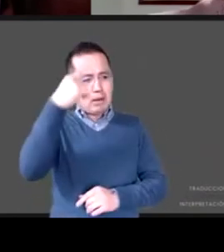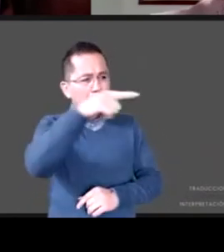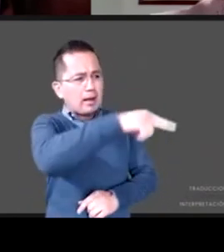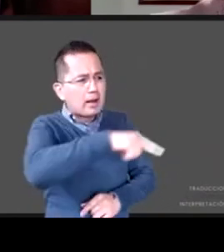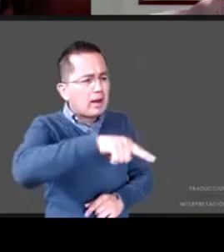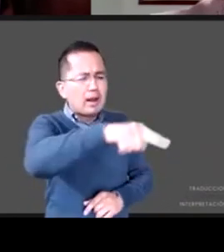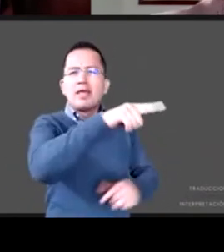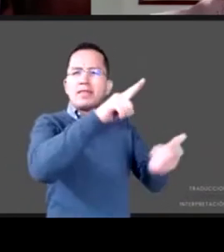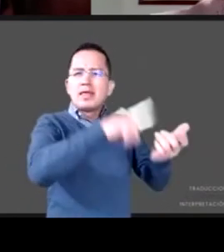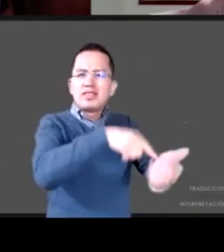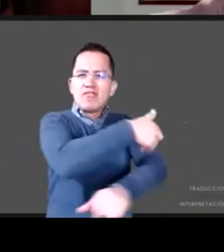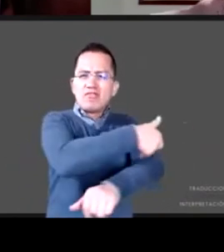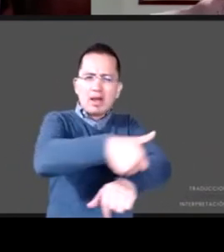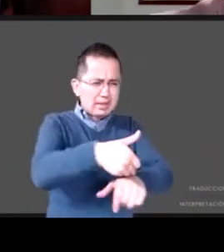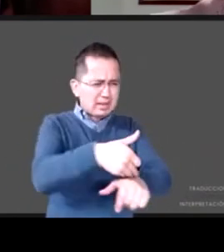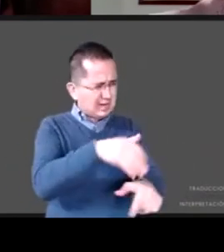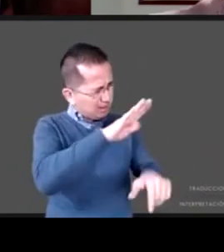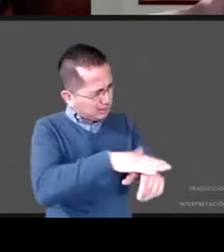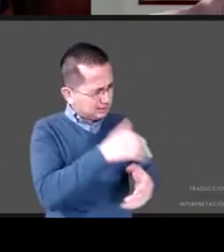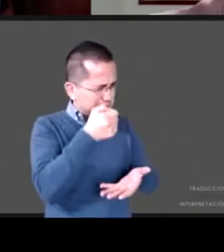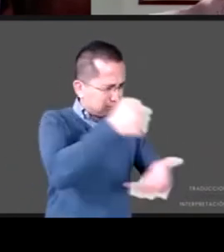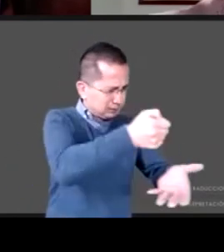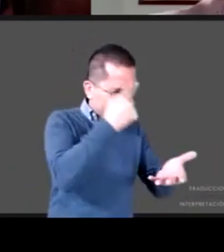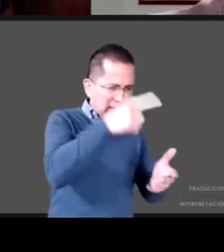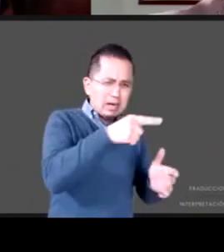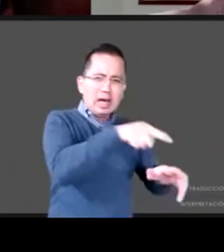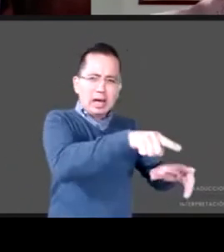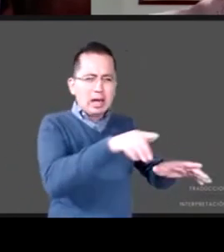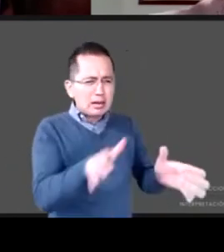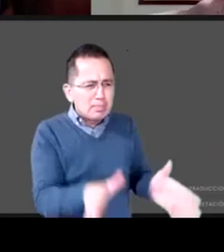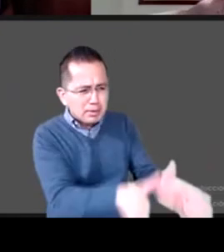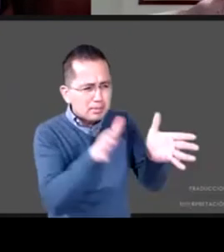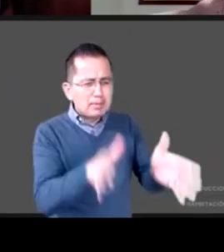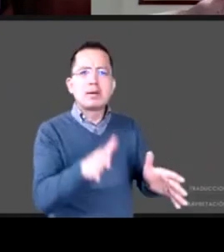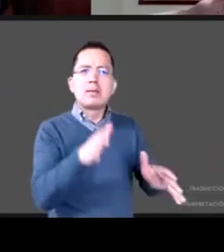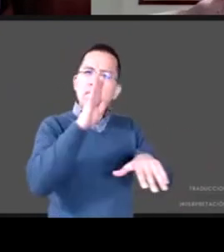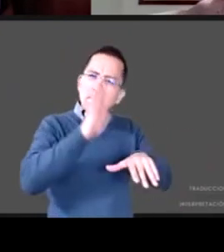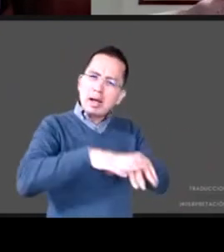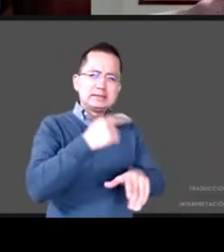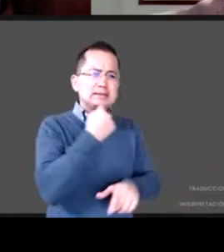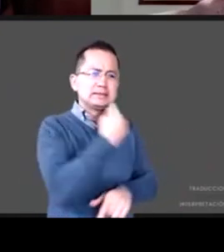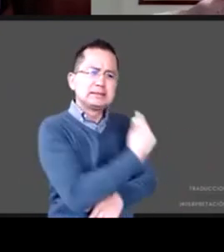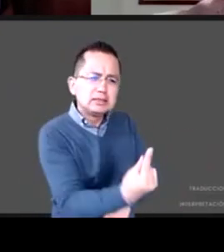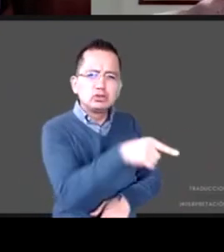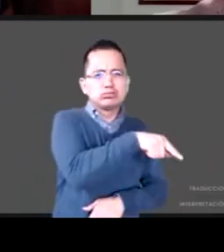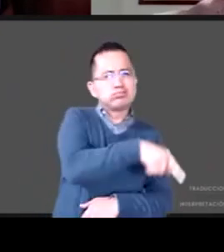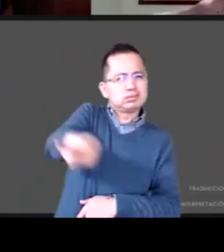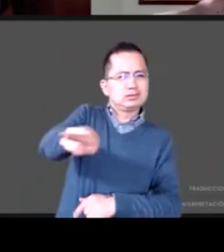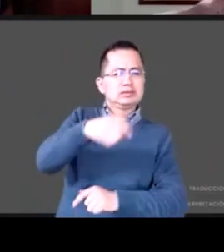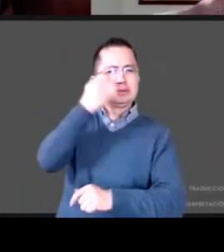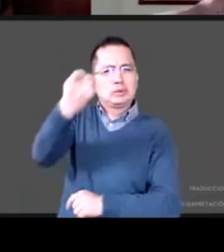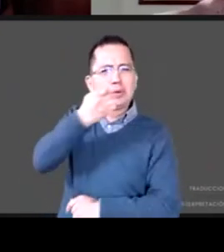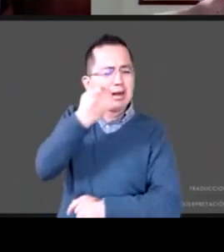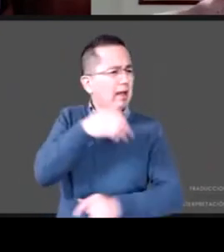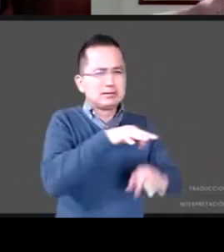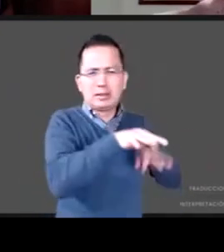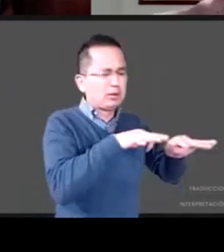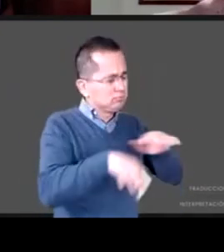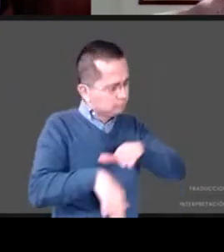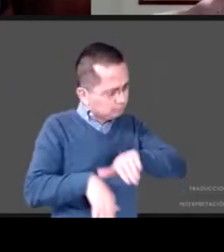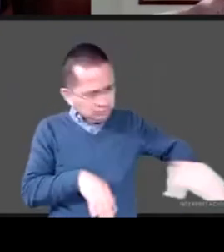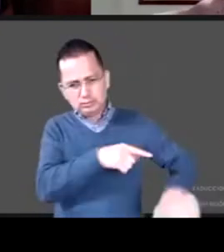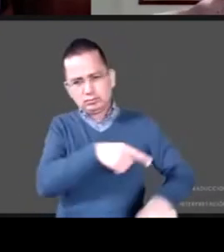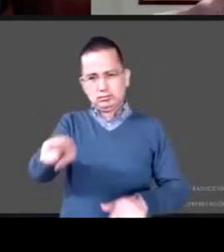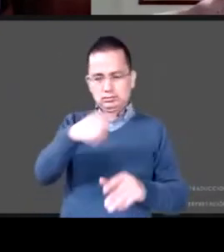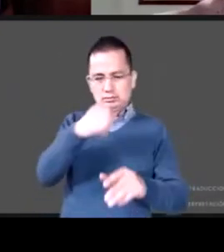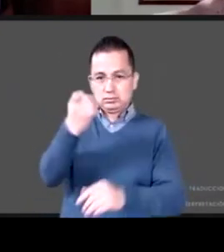se priorice la educación sobre el trabajo infantil eso para esa generación y la siguiente significa